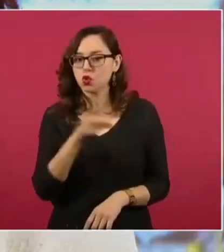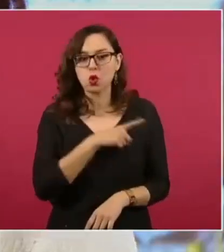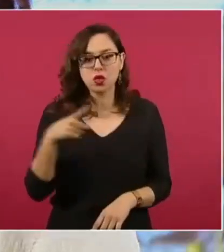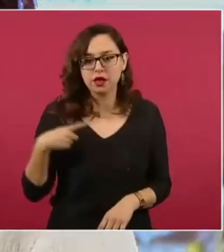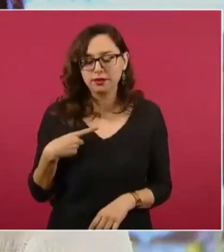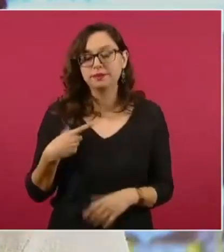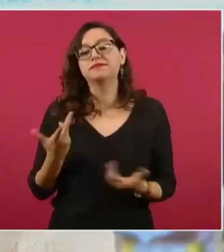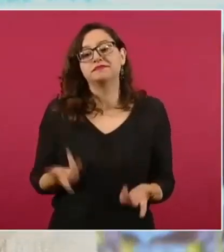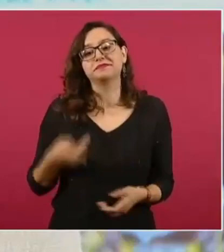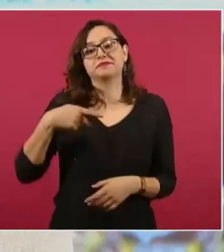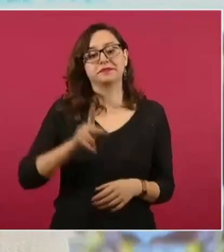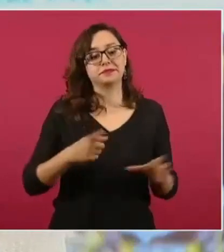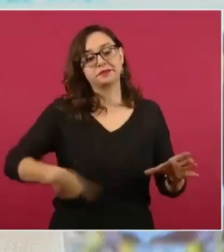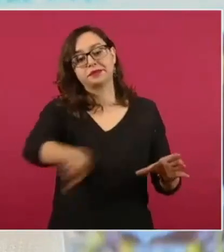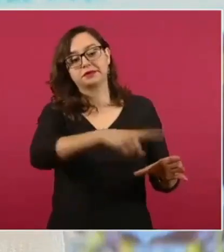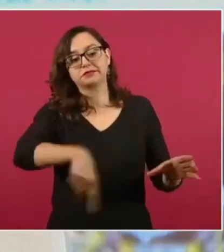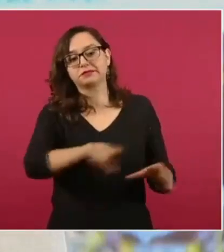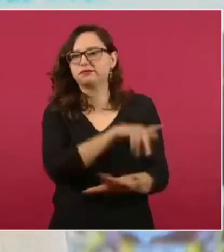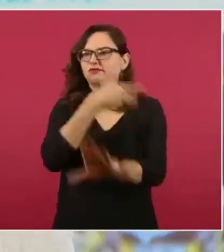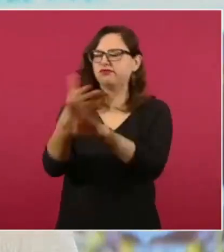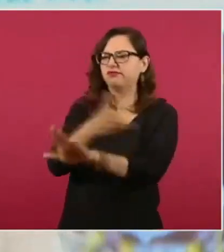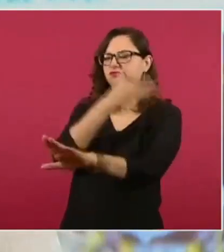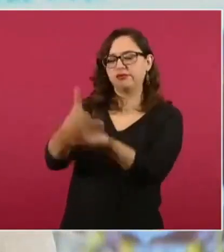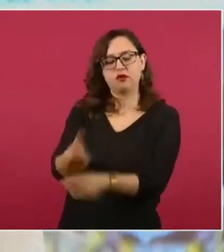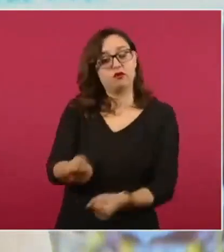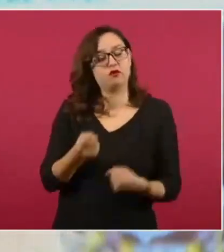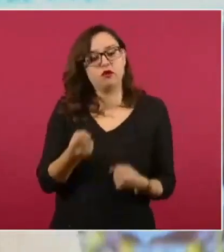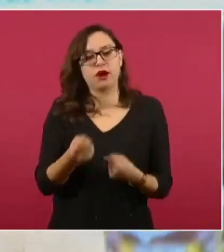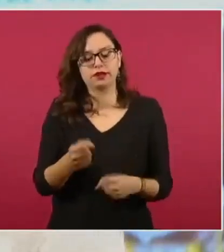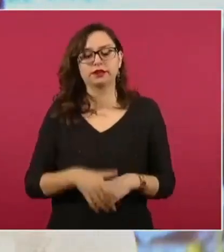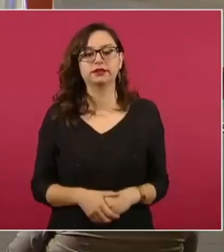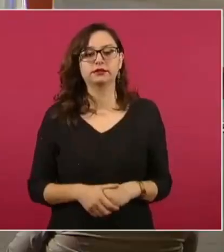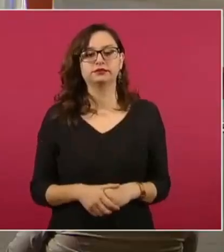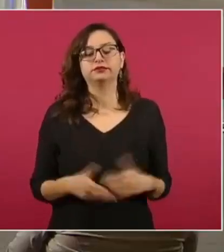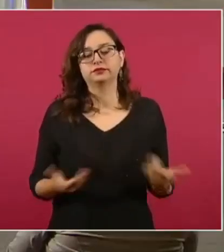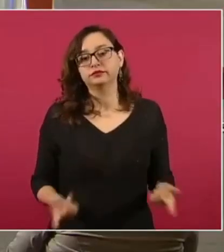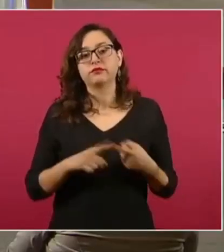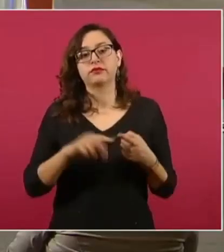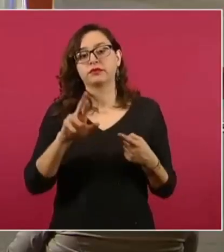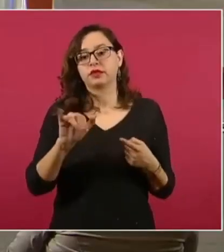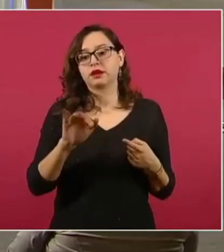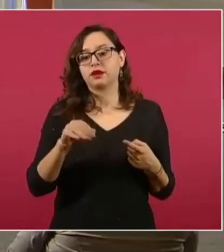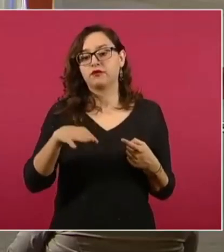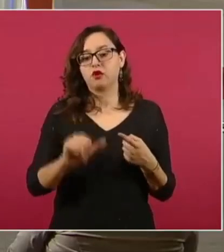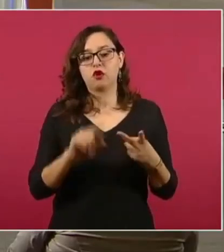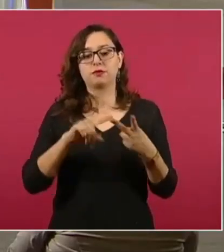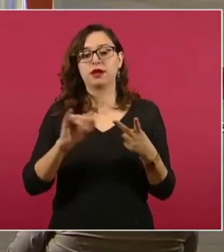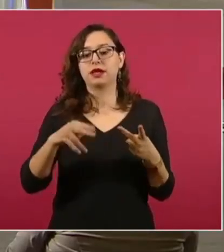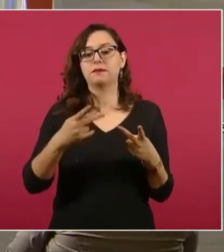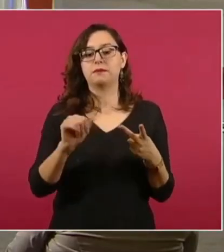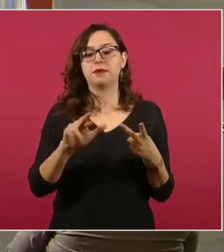criticar a las nuevas medidas. Aquí vemos medios de comunicación como Reforma, El